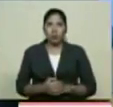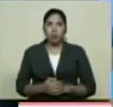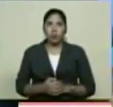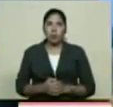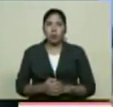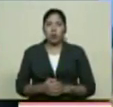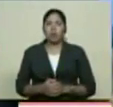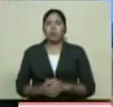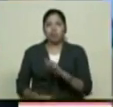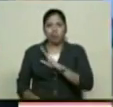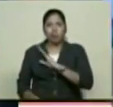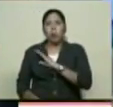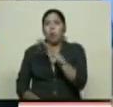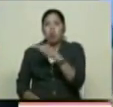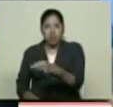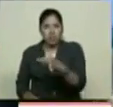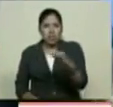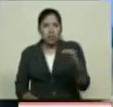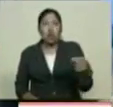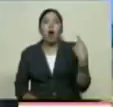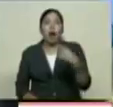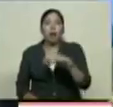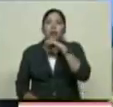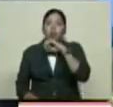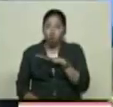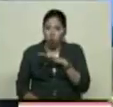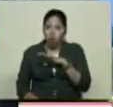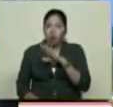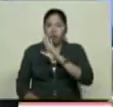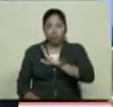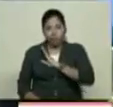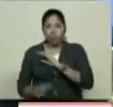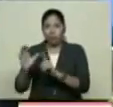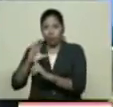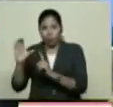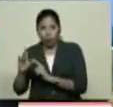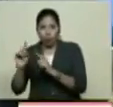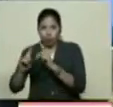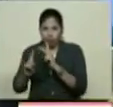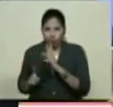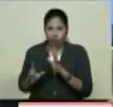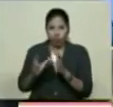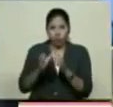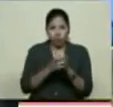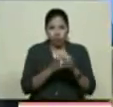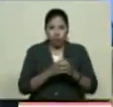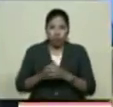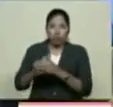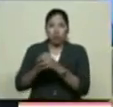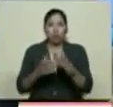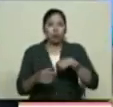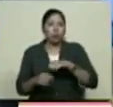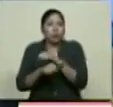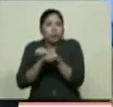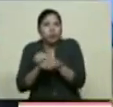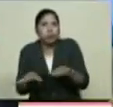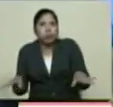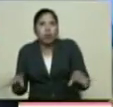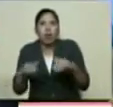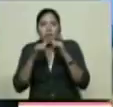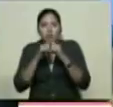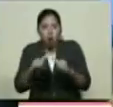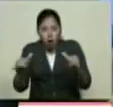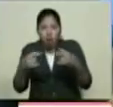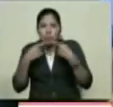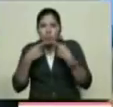tiene su historia, pues Y bueno, nosotros, pues, estamos allí También, bueno, difundiendo Que esos son pueblos